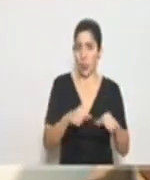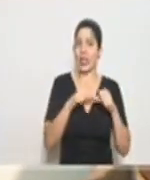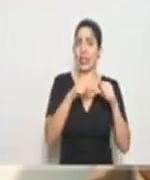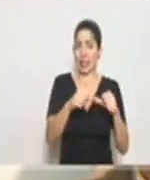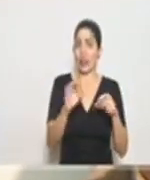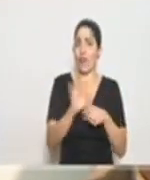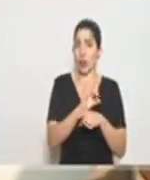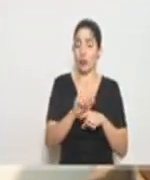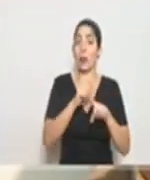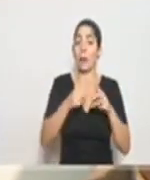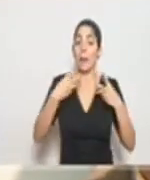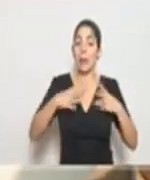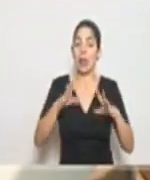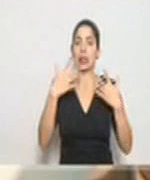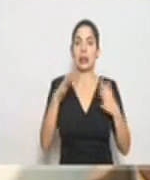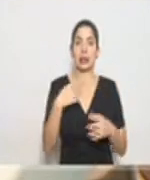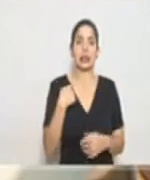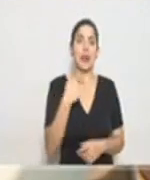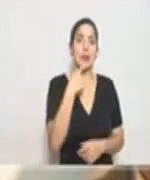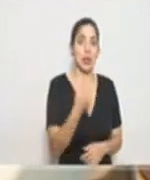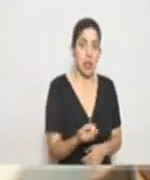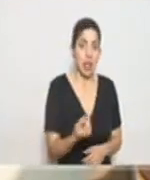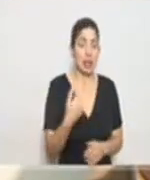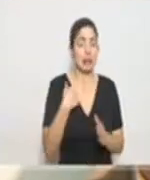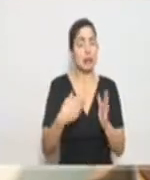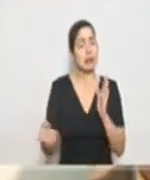medidas que ya hemos indicado, insisto,